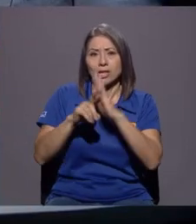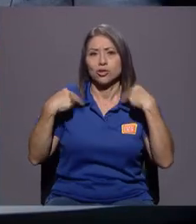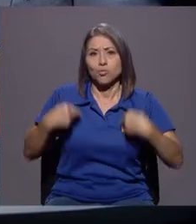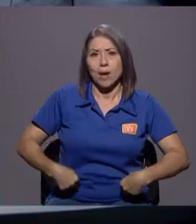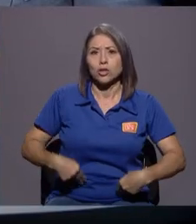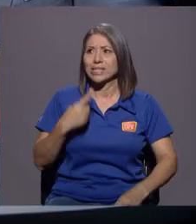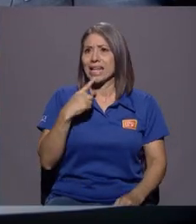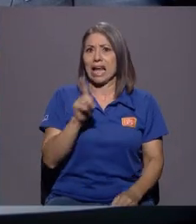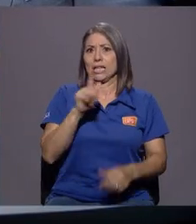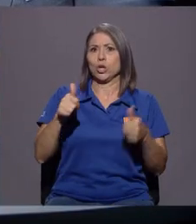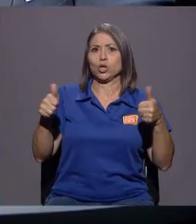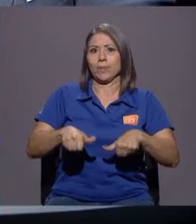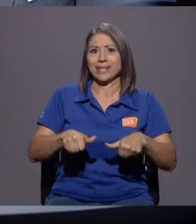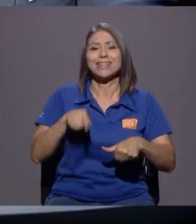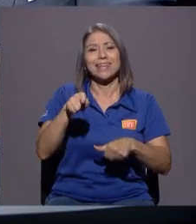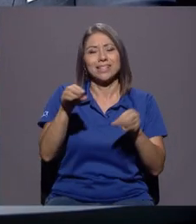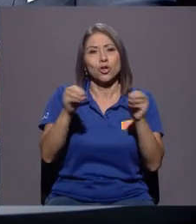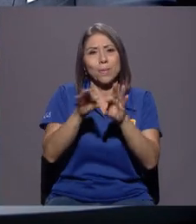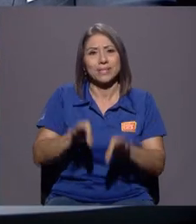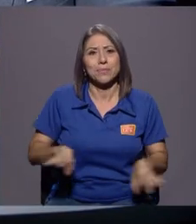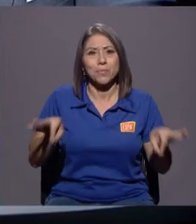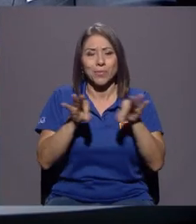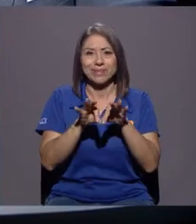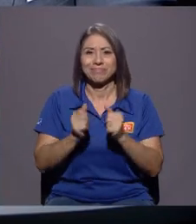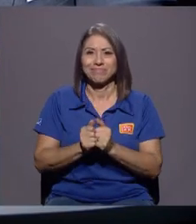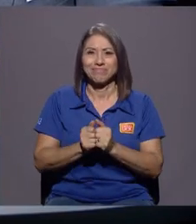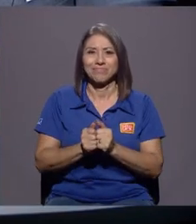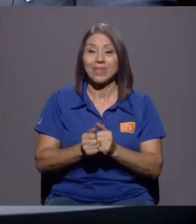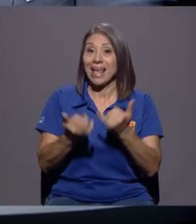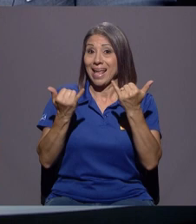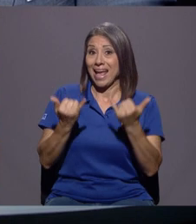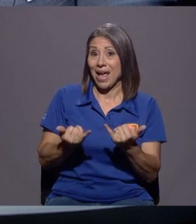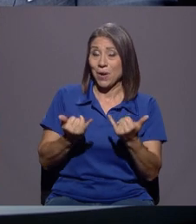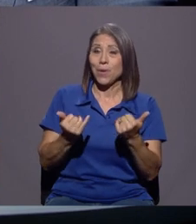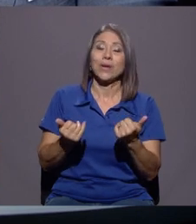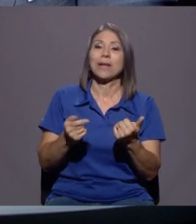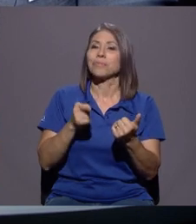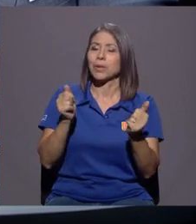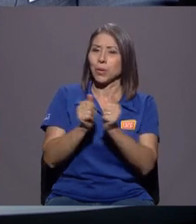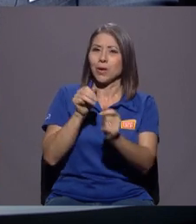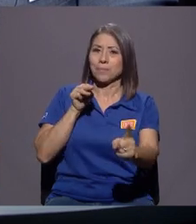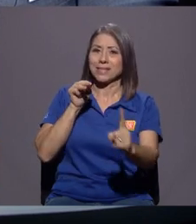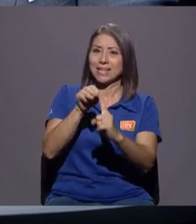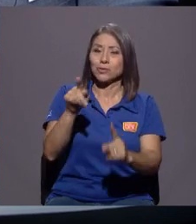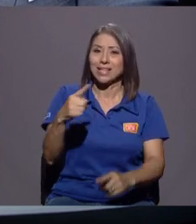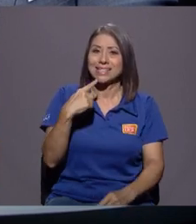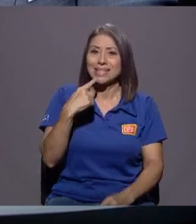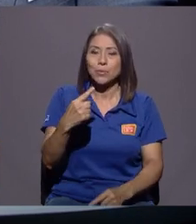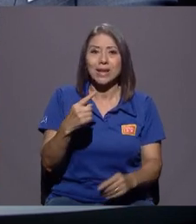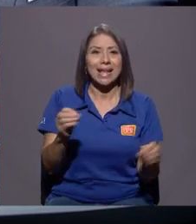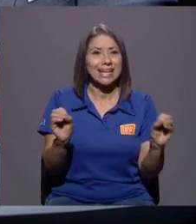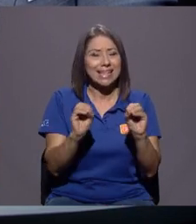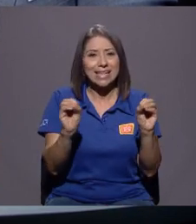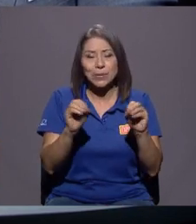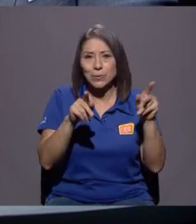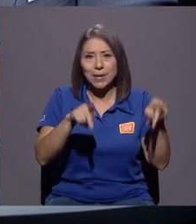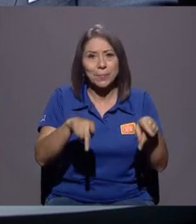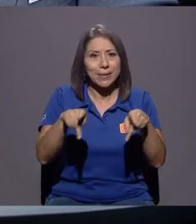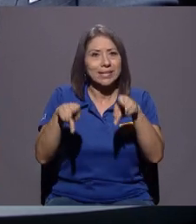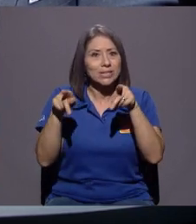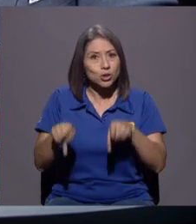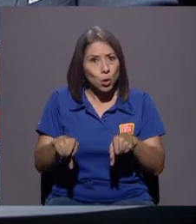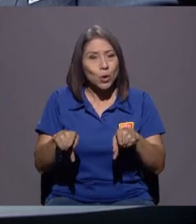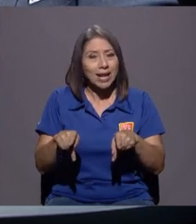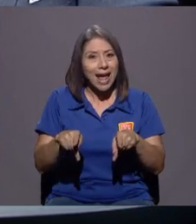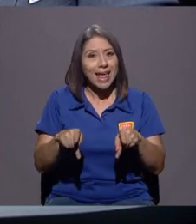¿verdad? Al final eso es lo que más me importa. Me quedo con el mensaje en este bloque en el que usted asegura que ninguna persona que fuera